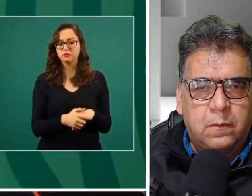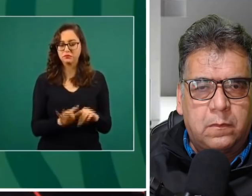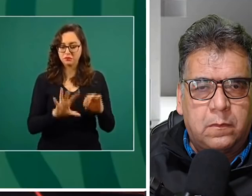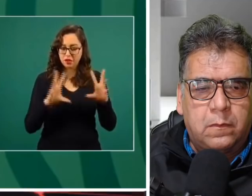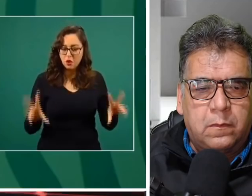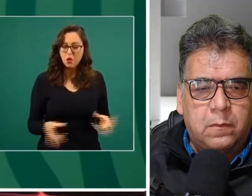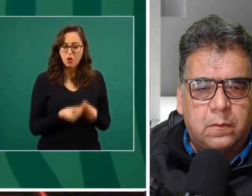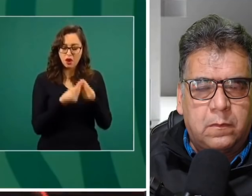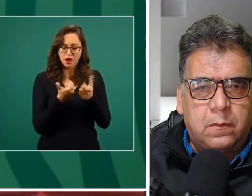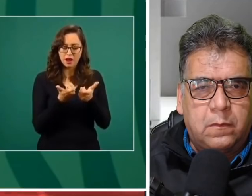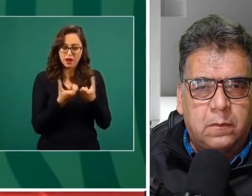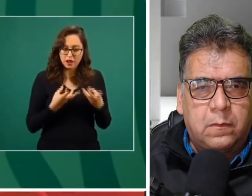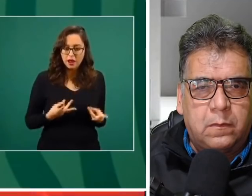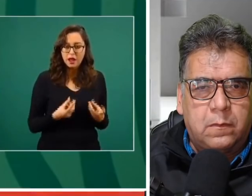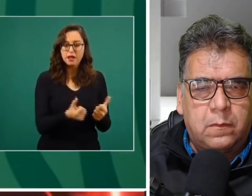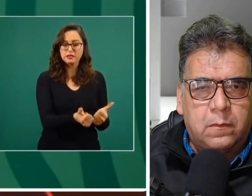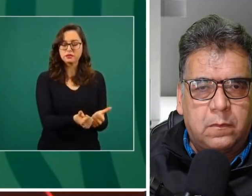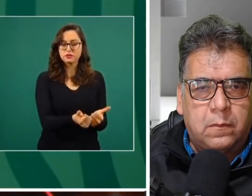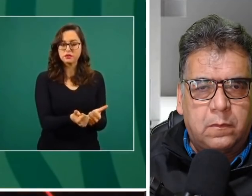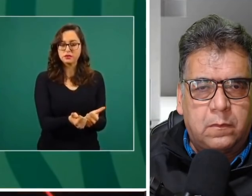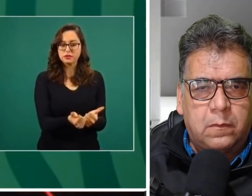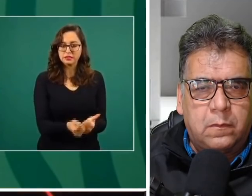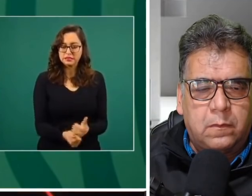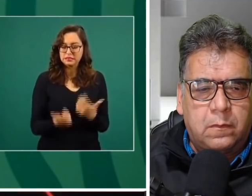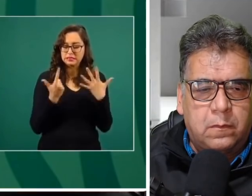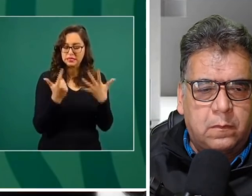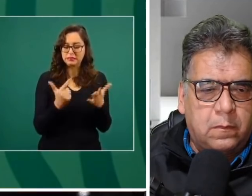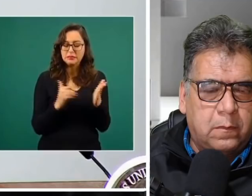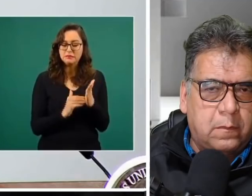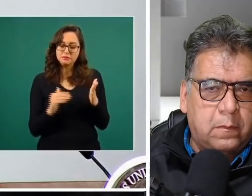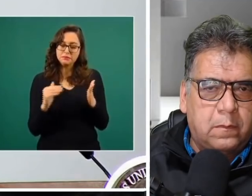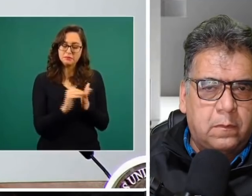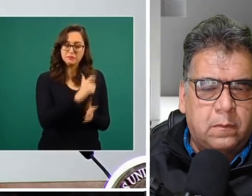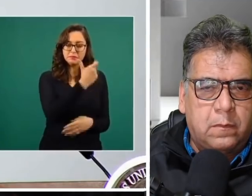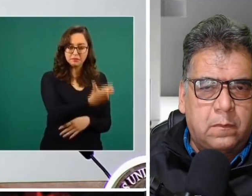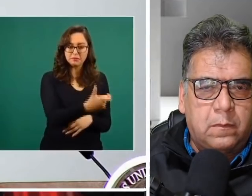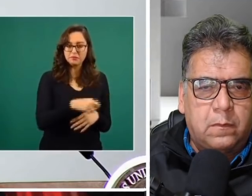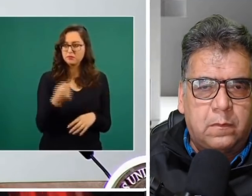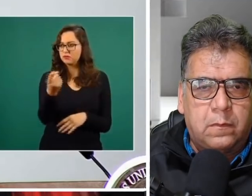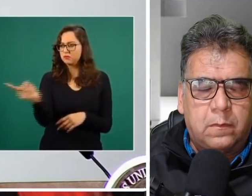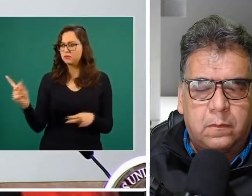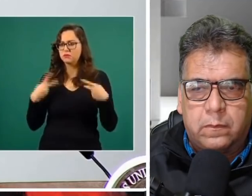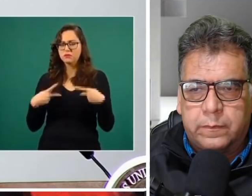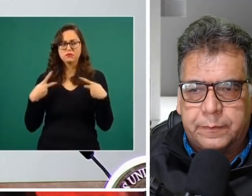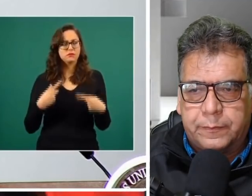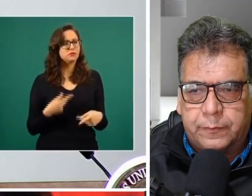o que iba a terminar costando siete mil millones de pesos la gente no sabía